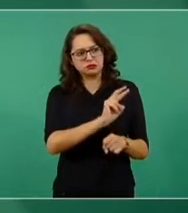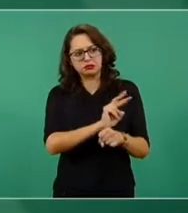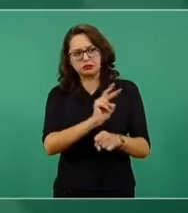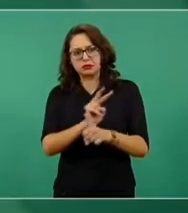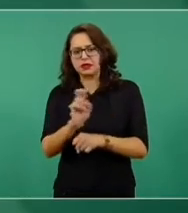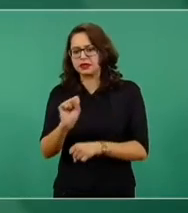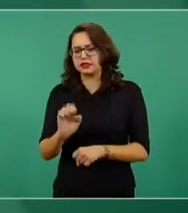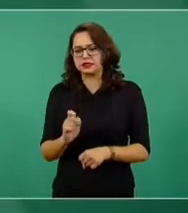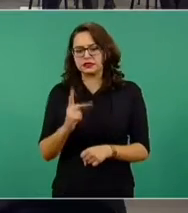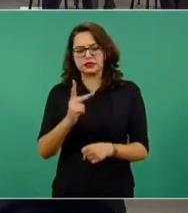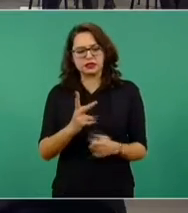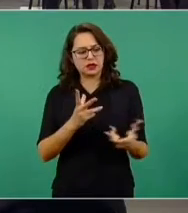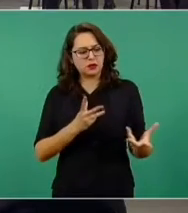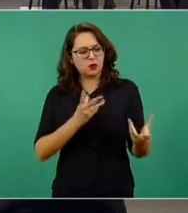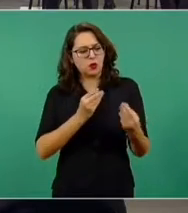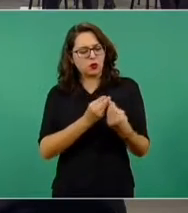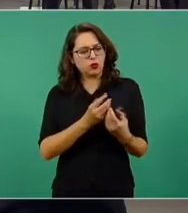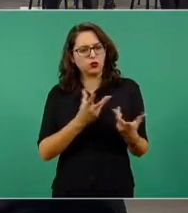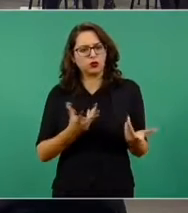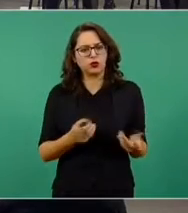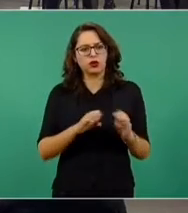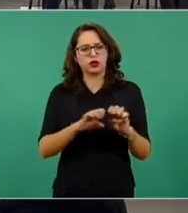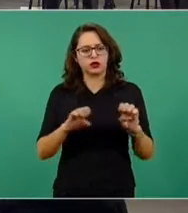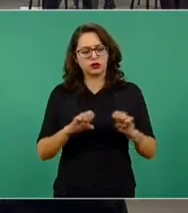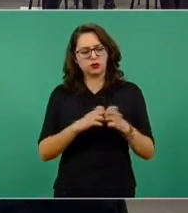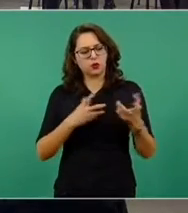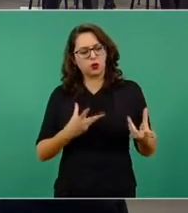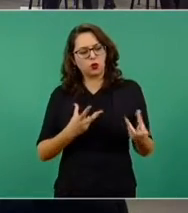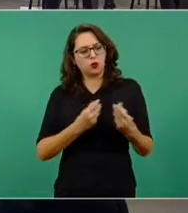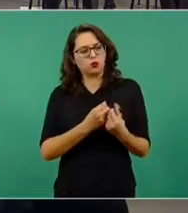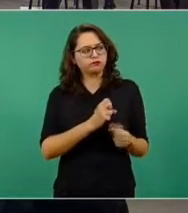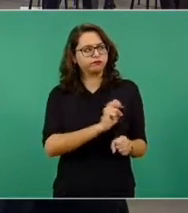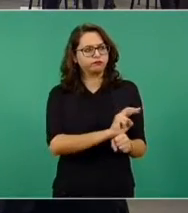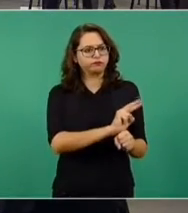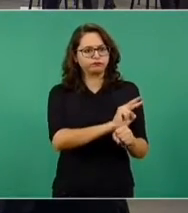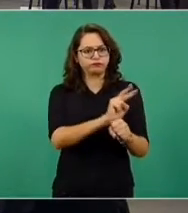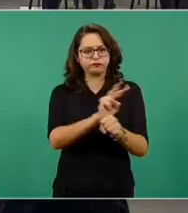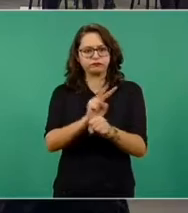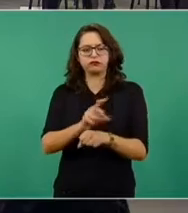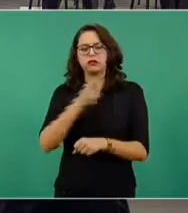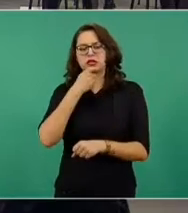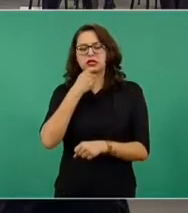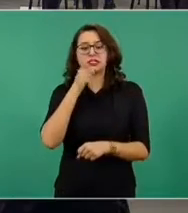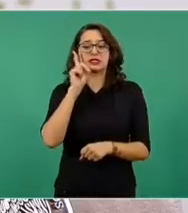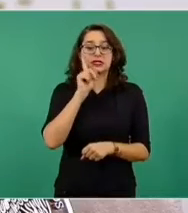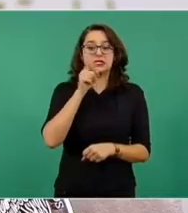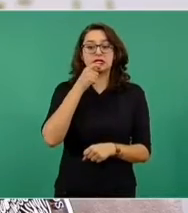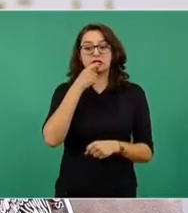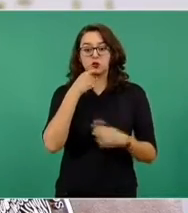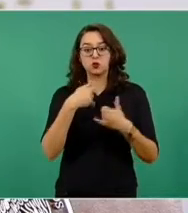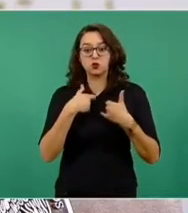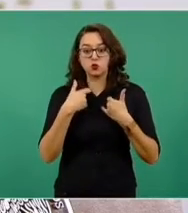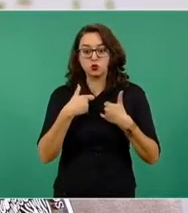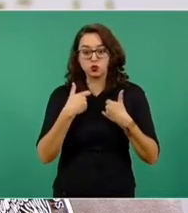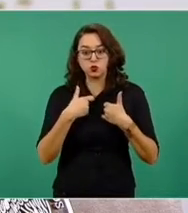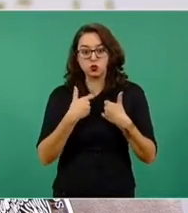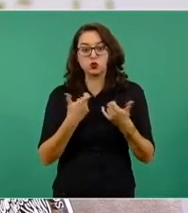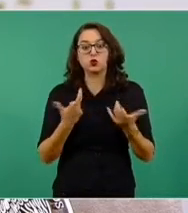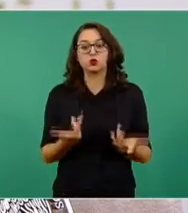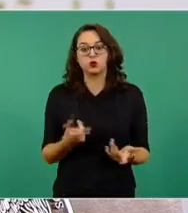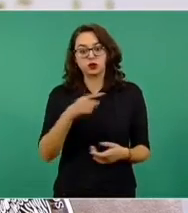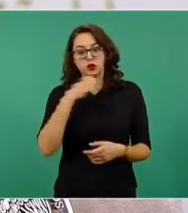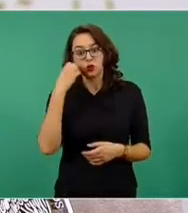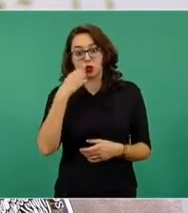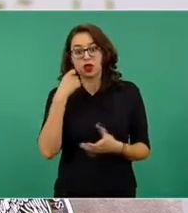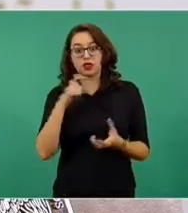la secretaria Delfina Gómez Álvarez y su equipo lo que ocurre a niñas, niños y adolescentes, en particular en los